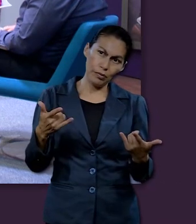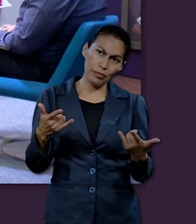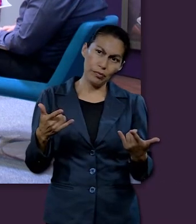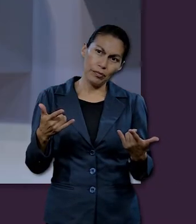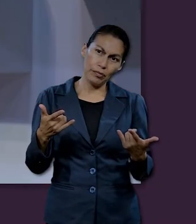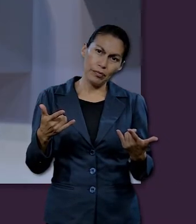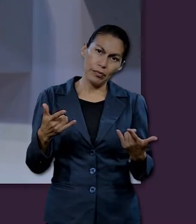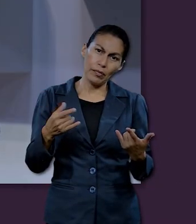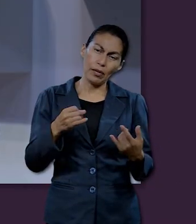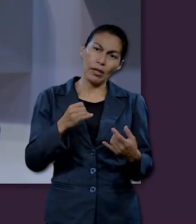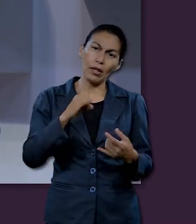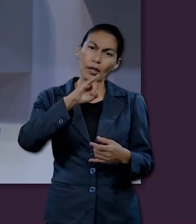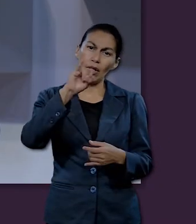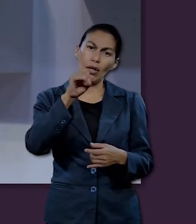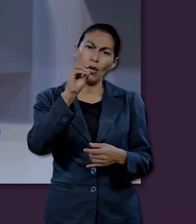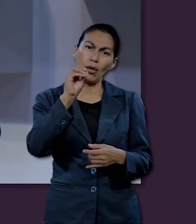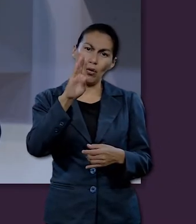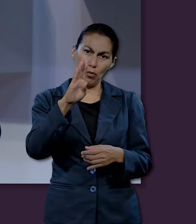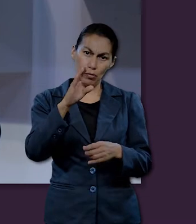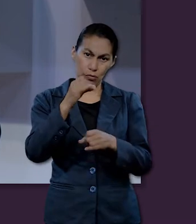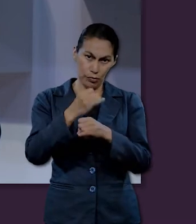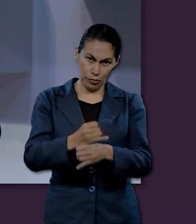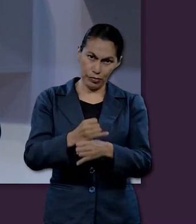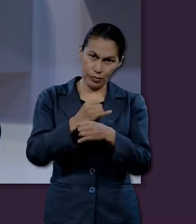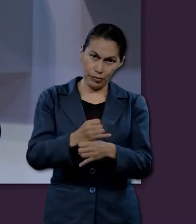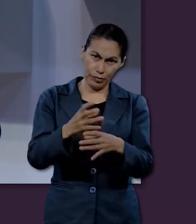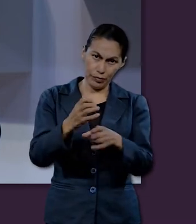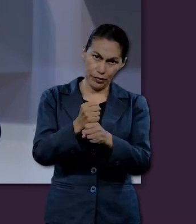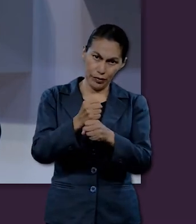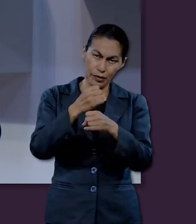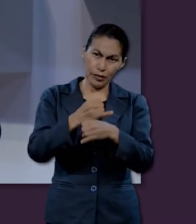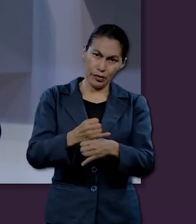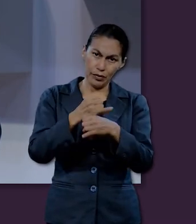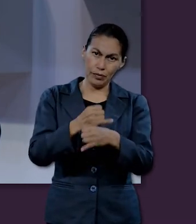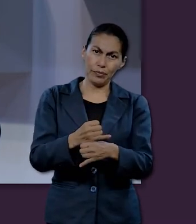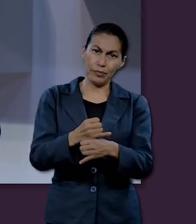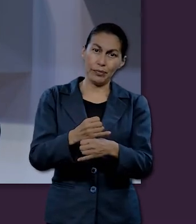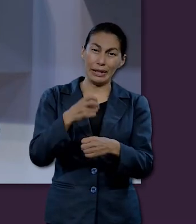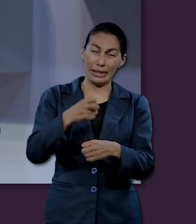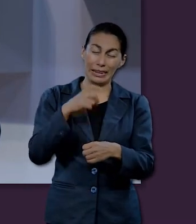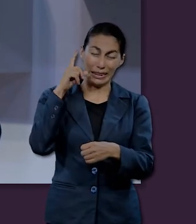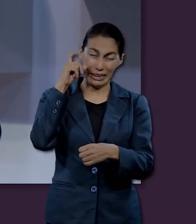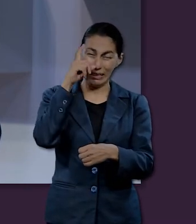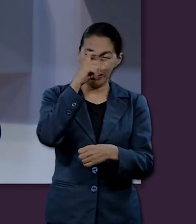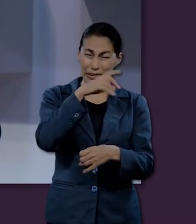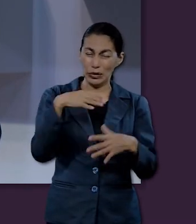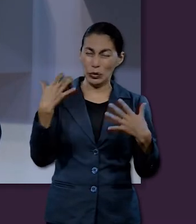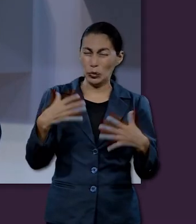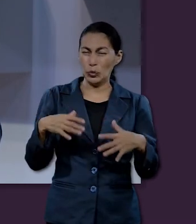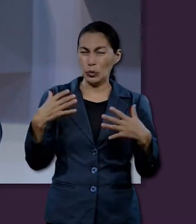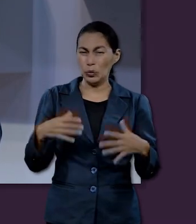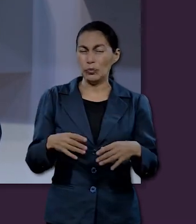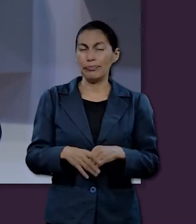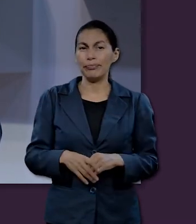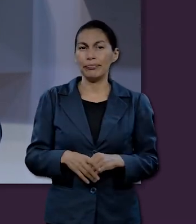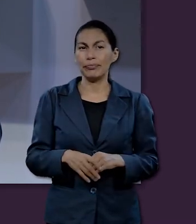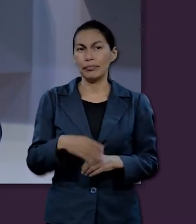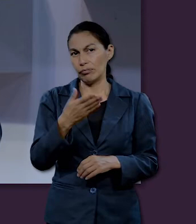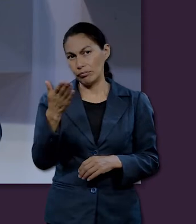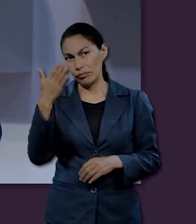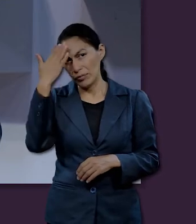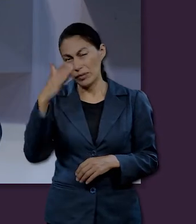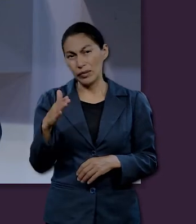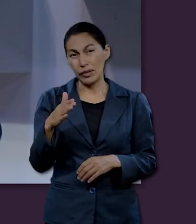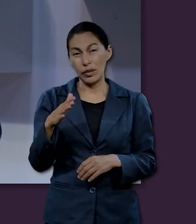Hay una historia muy conocida que es la historia de Job y la historia de Job comienza con una tragedia. La conocemos, ¿no?